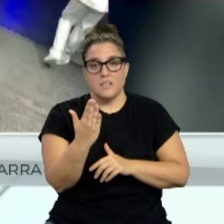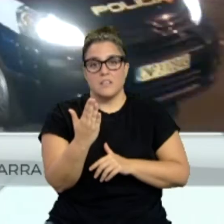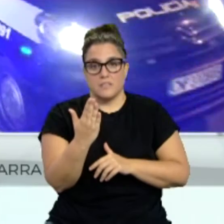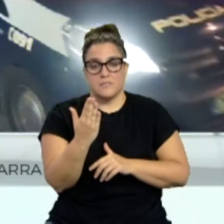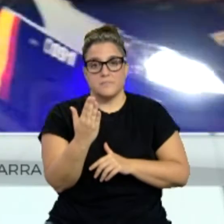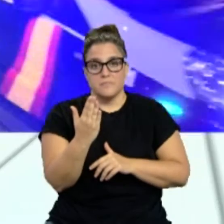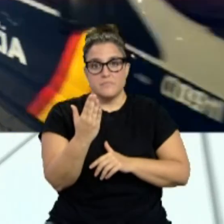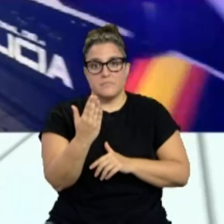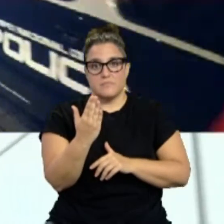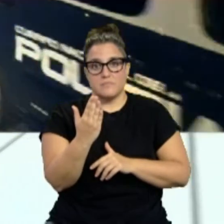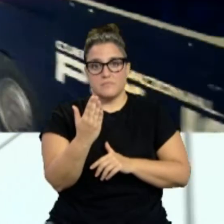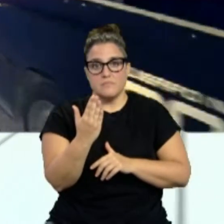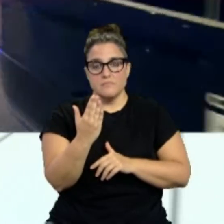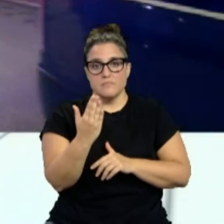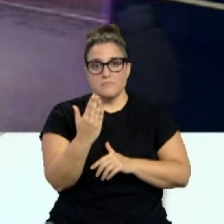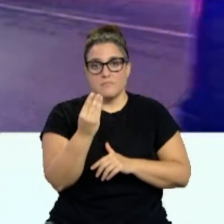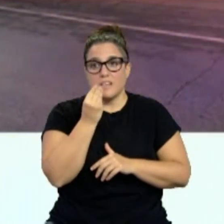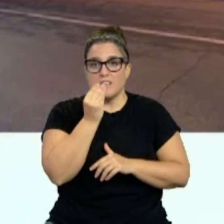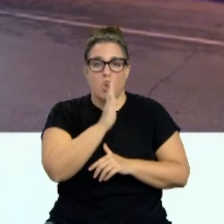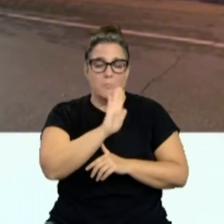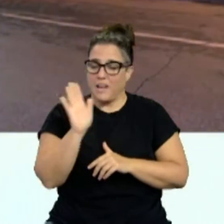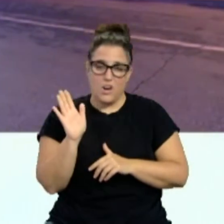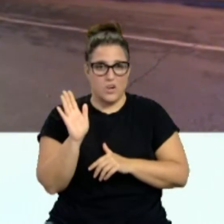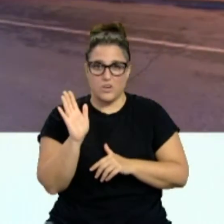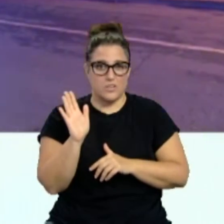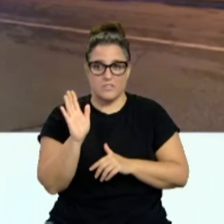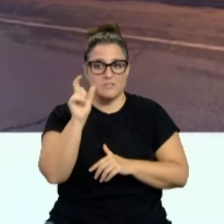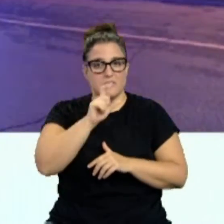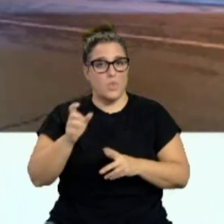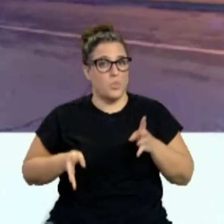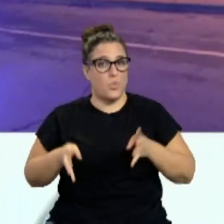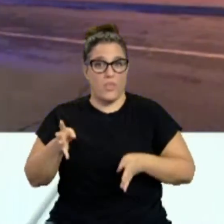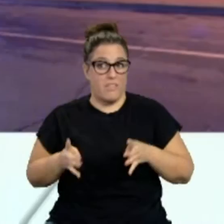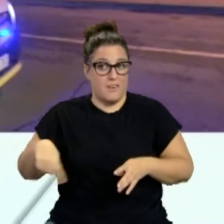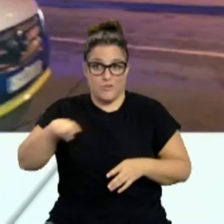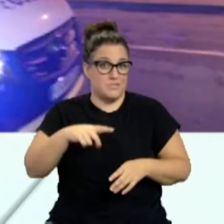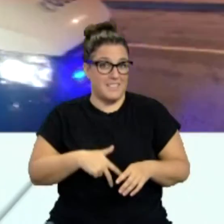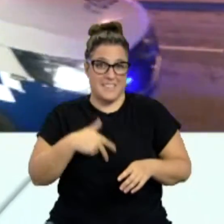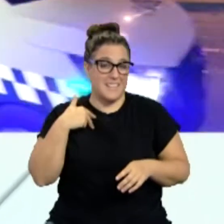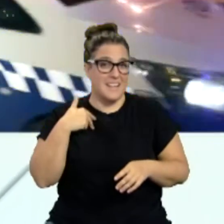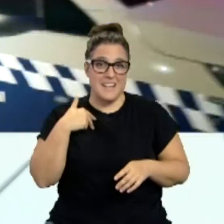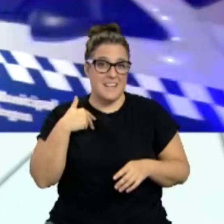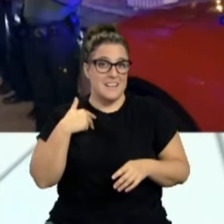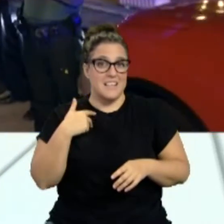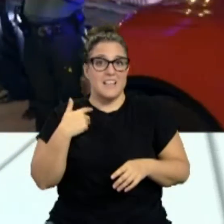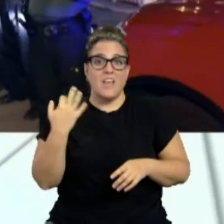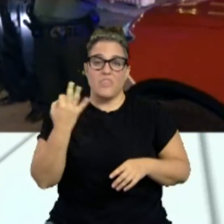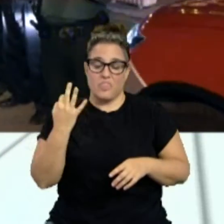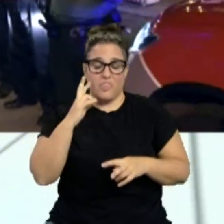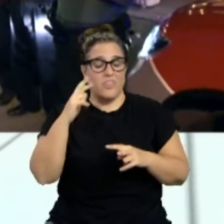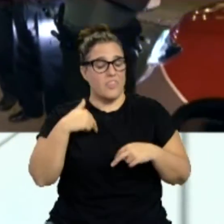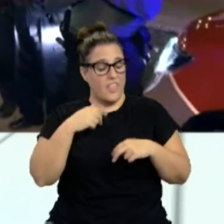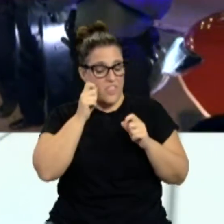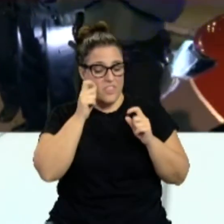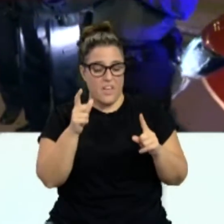la ciudadanía en general sea consciente de